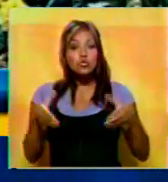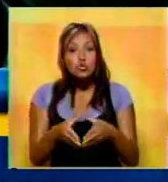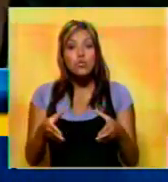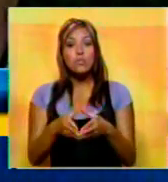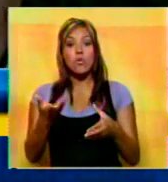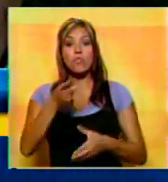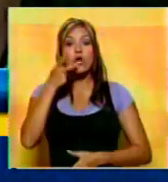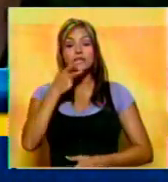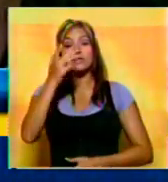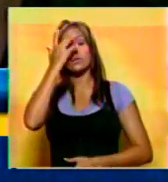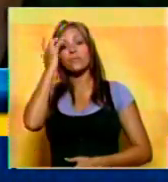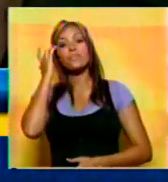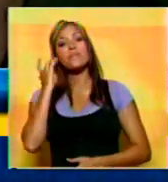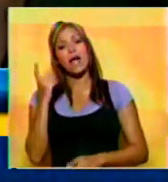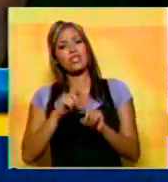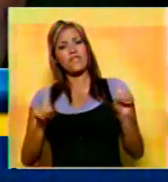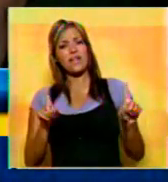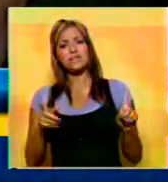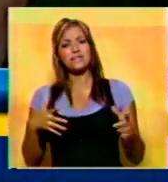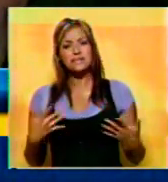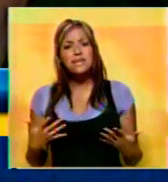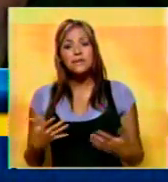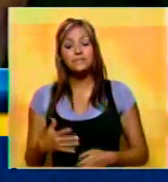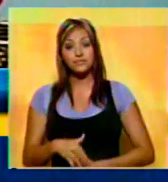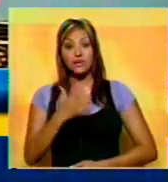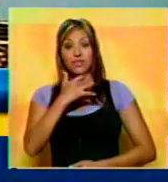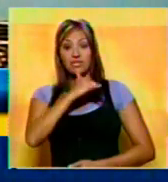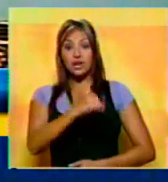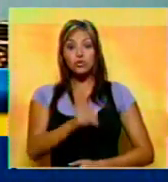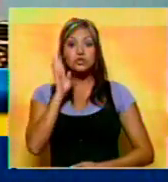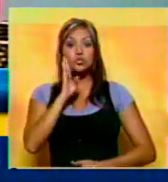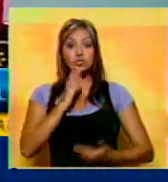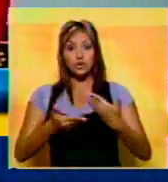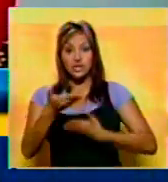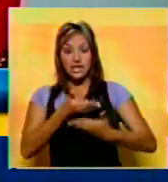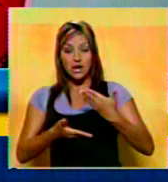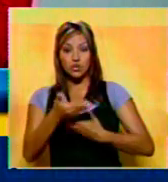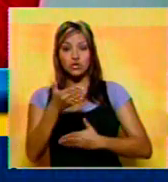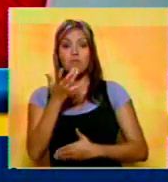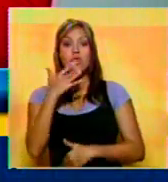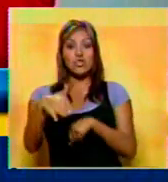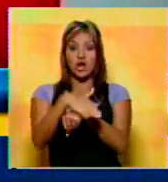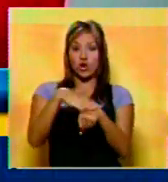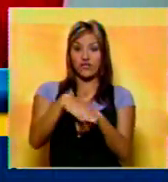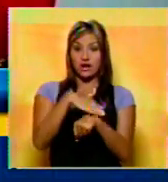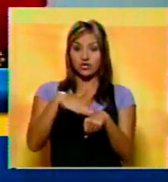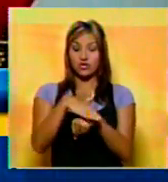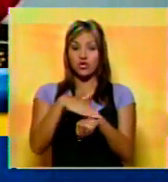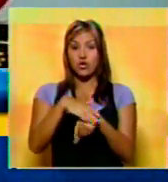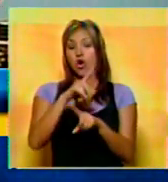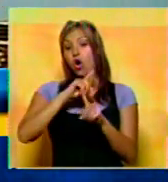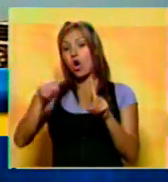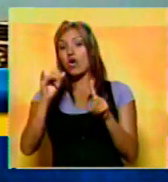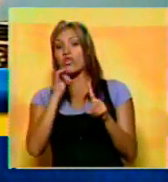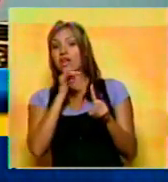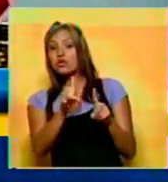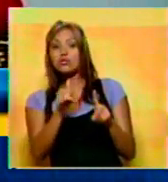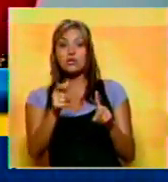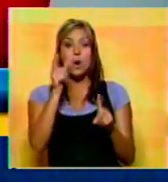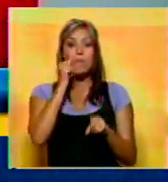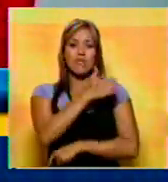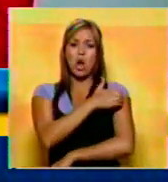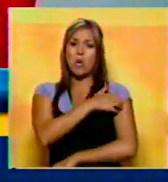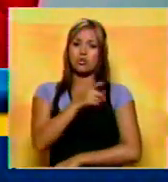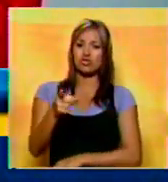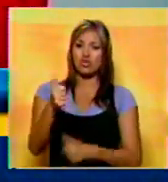procedencia. Hay una gran diferencia cuando se denuncia una corrupción de un funcionario del gobierno y cuando se denuncia la corrupción de un funcionario de